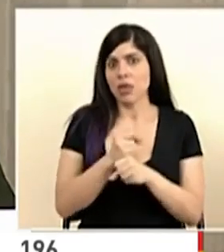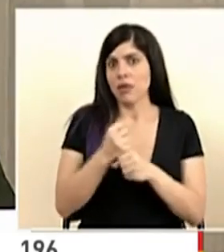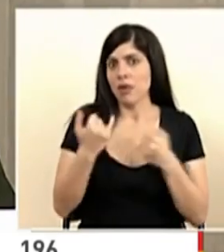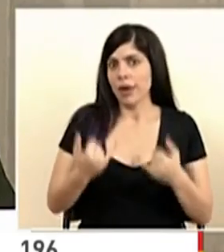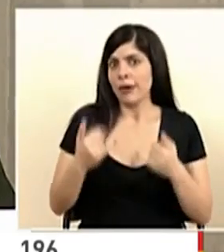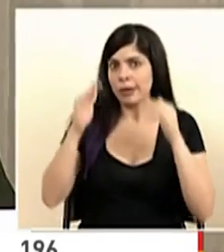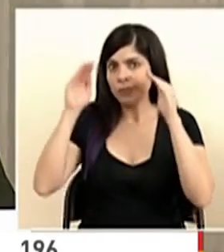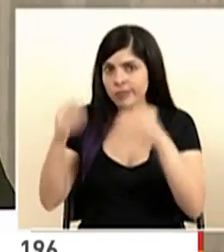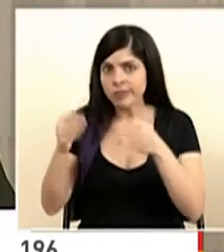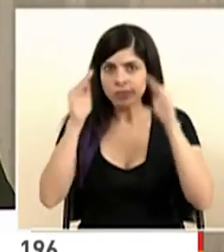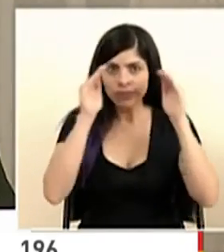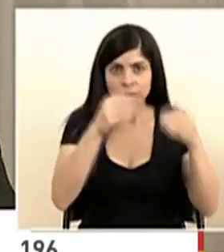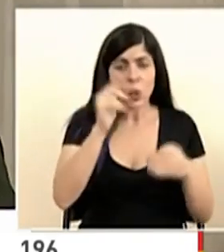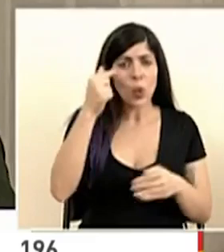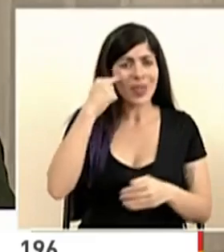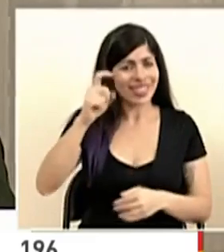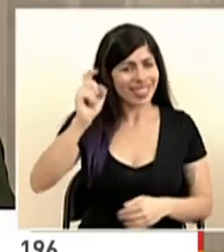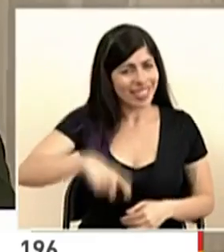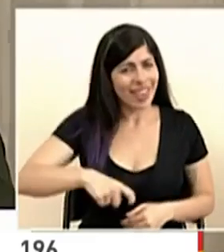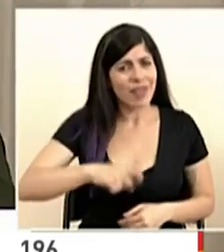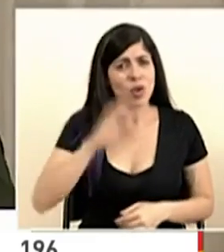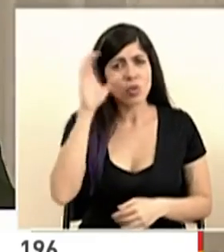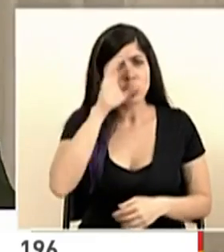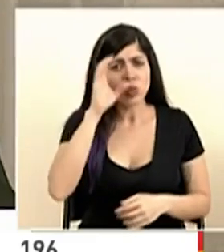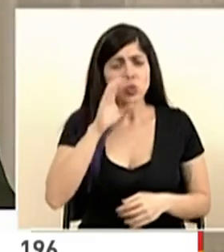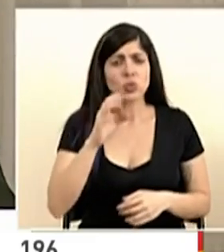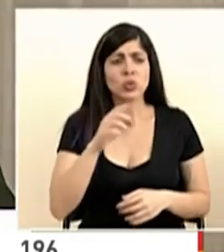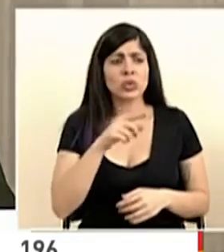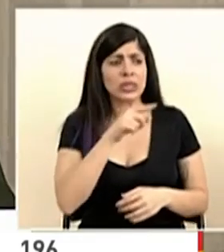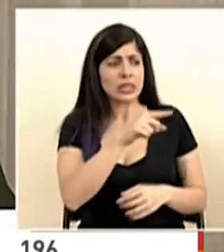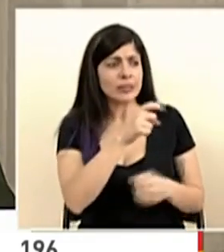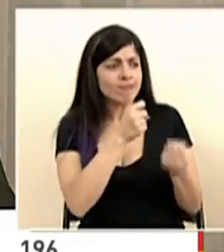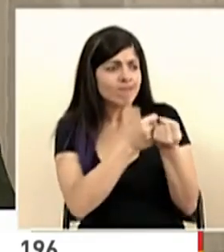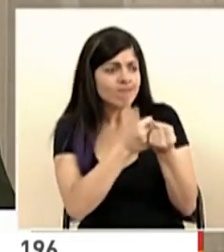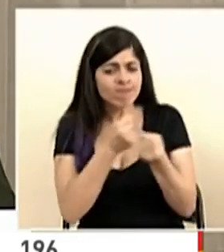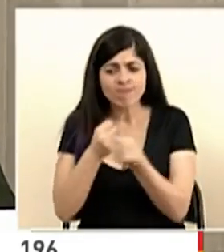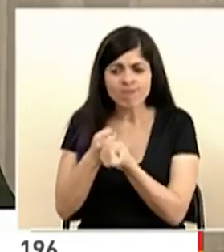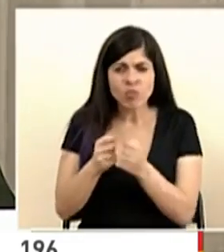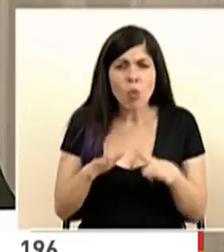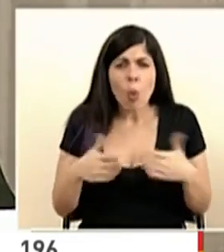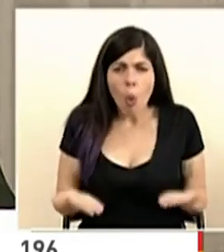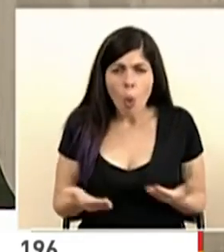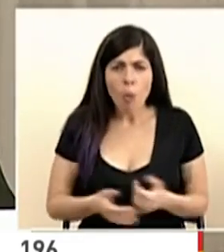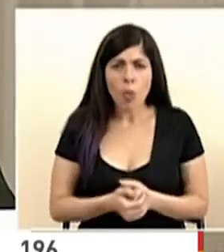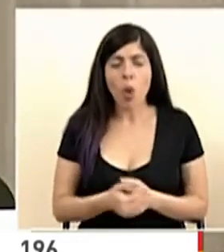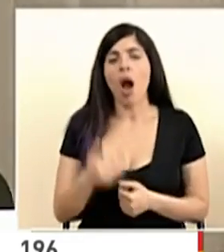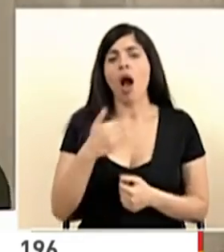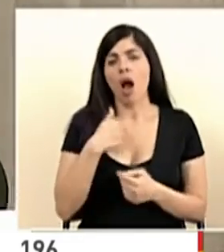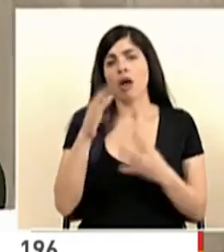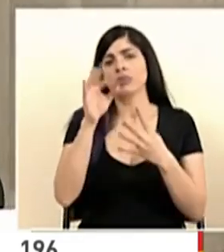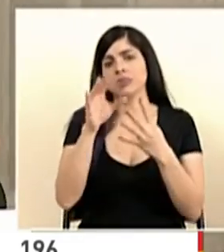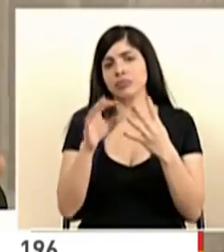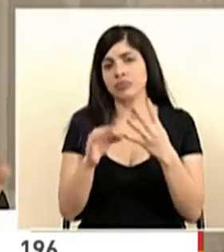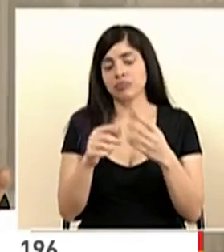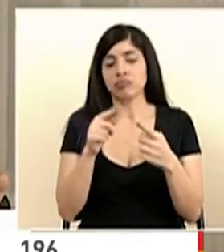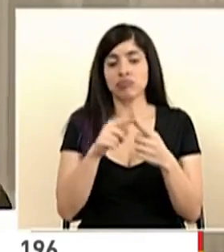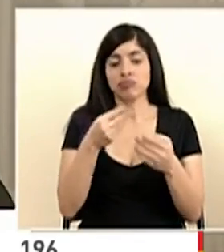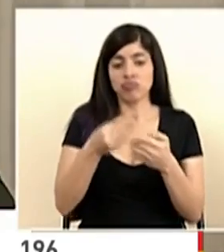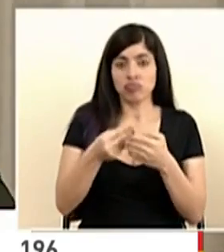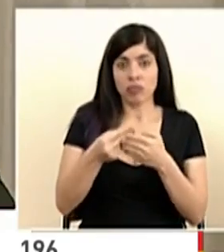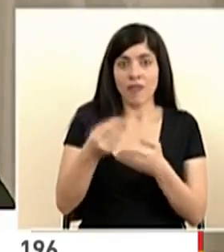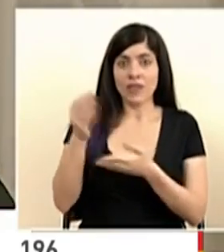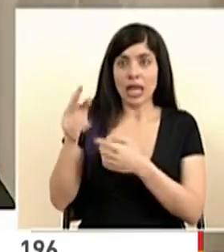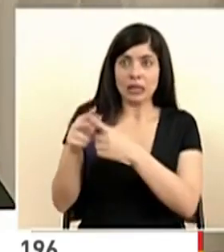evocarse. El gobierno debe buscar la forma de apoyar en esos esquemas y ahí están varias opciones en la mesa, sea el financiamiento